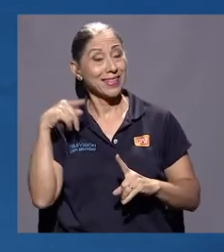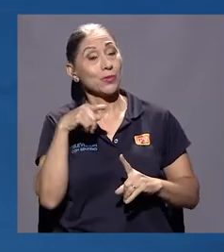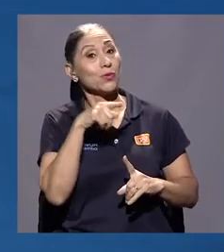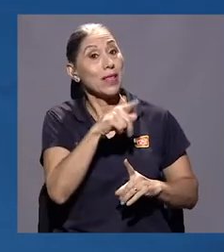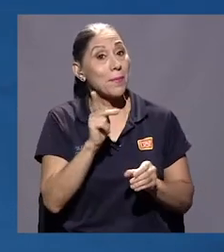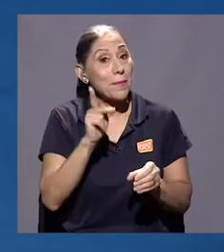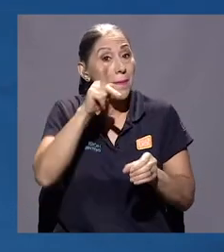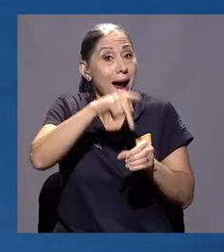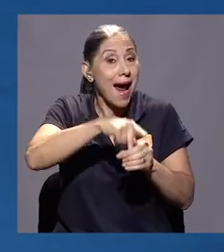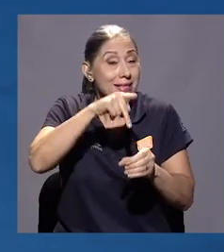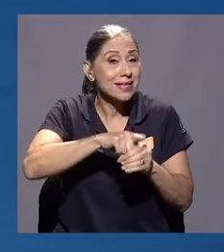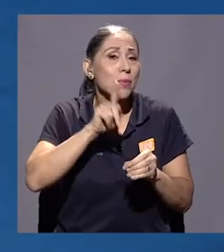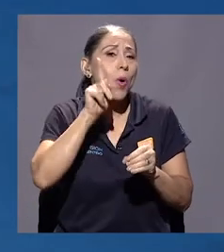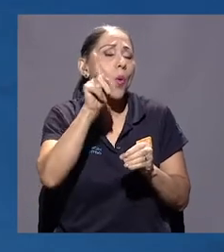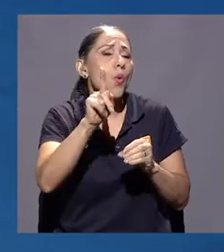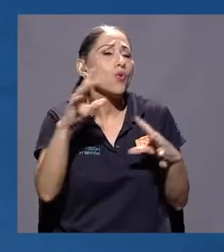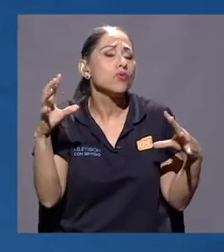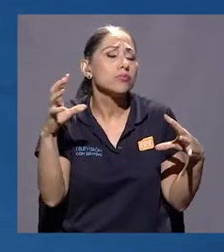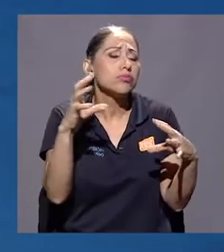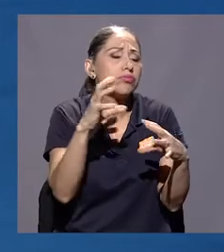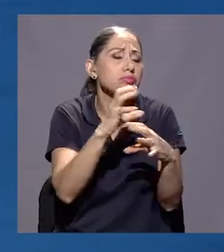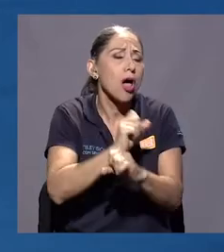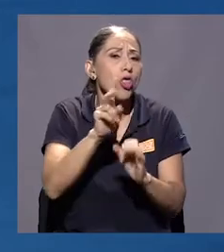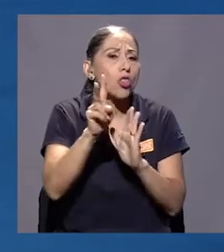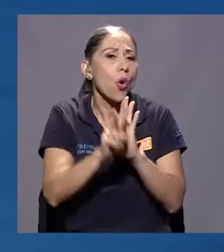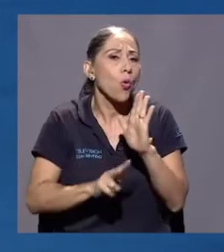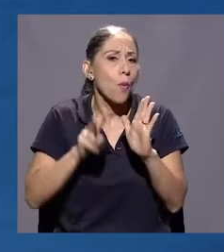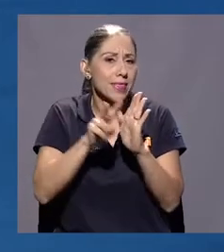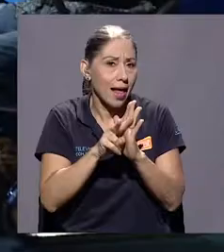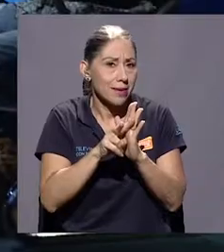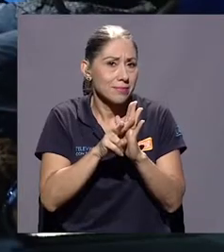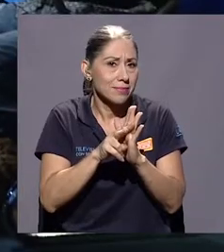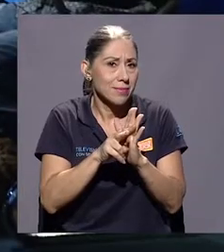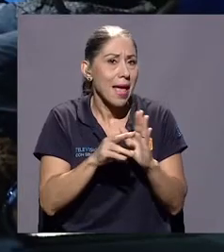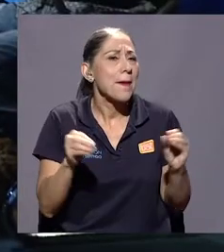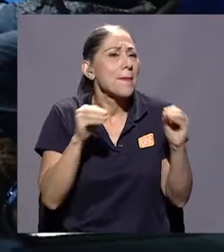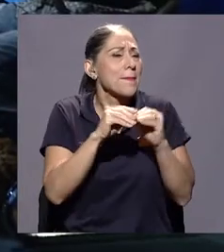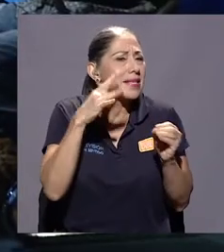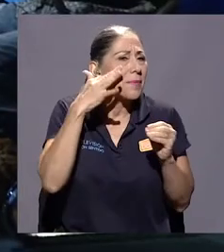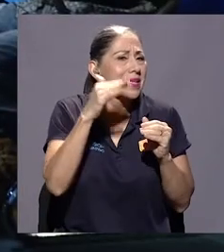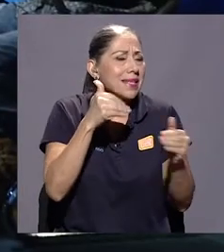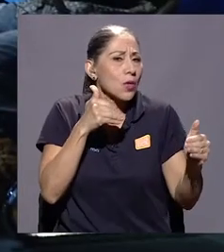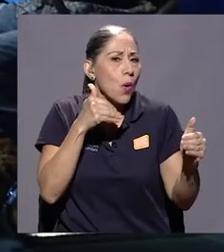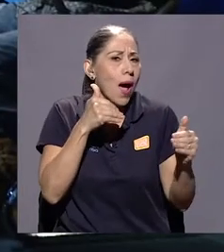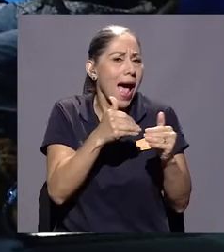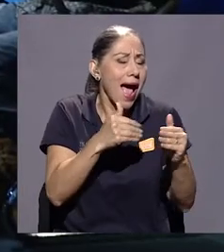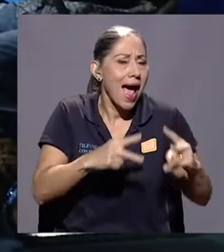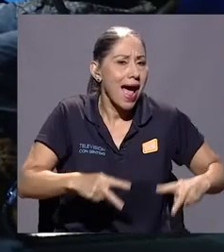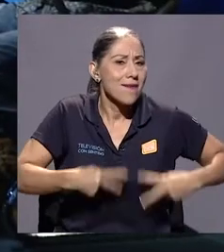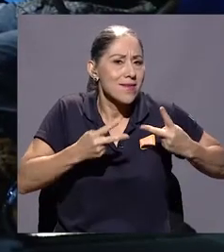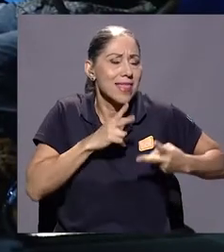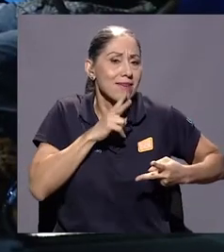¿verdad?, que es como más cercano a la... a la... a la vida real, a una película de ficción.